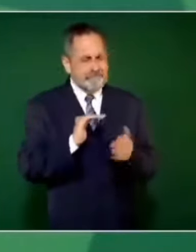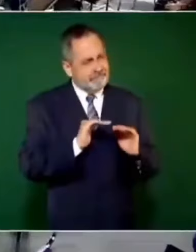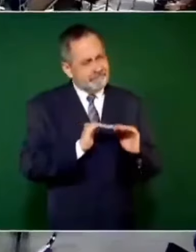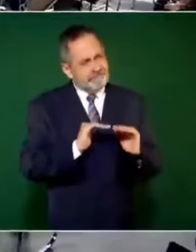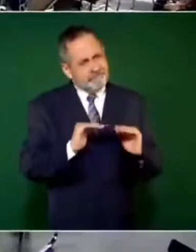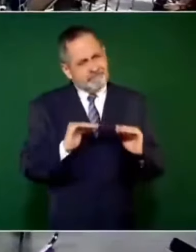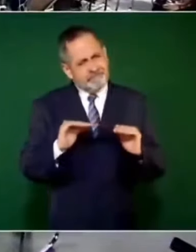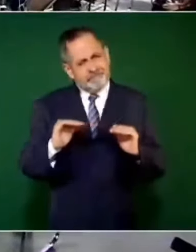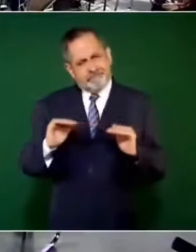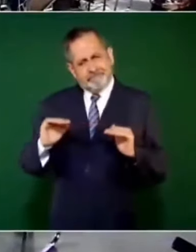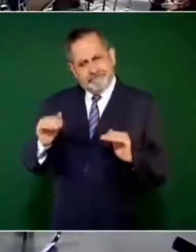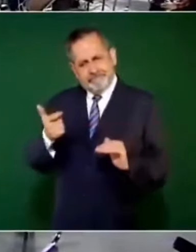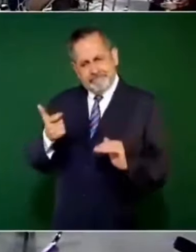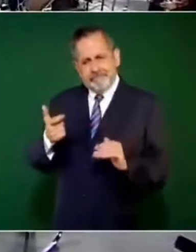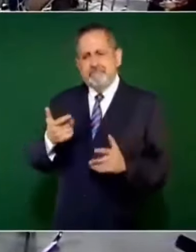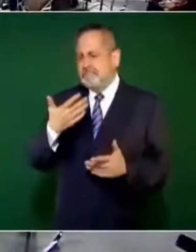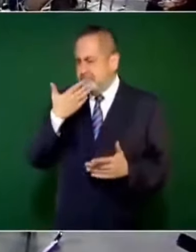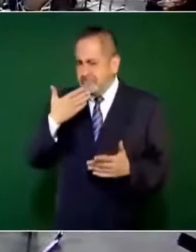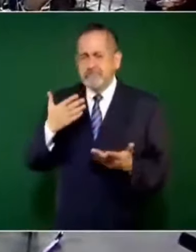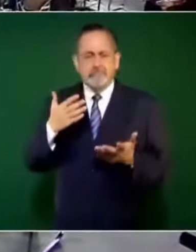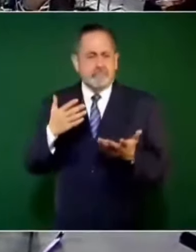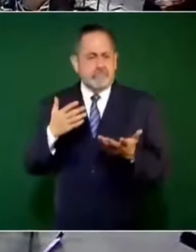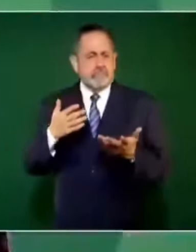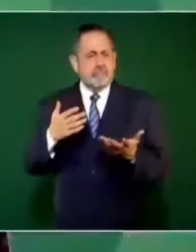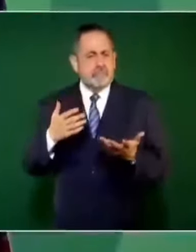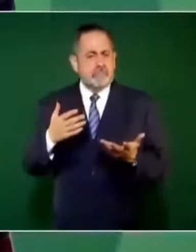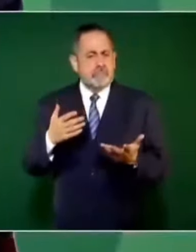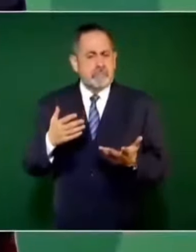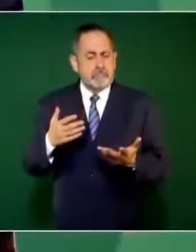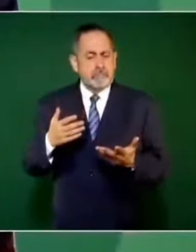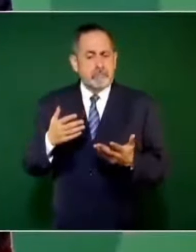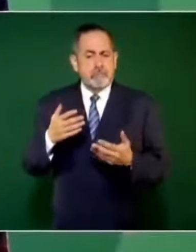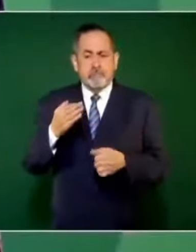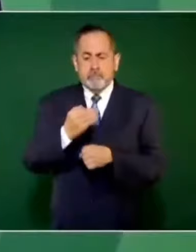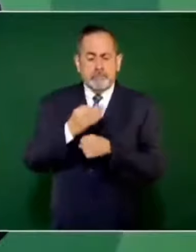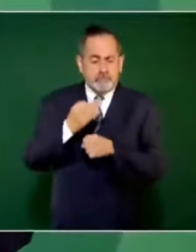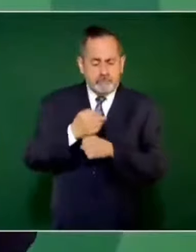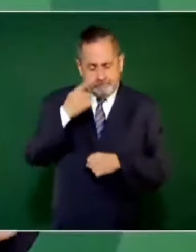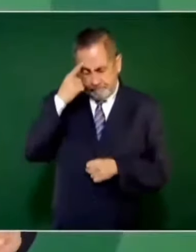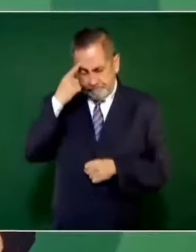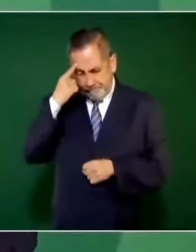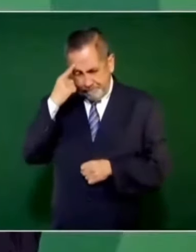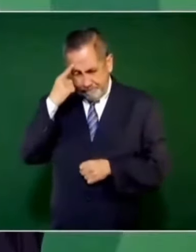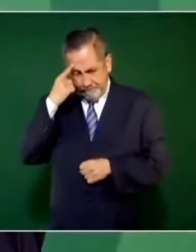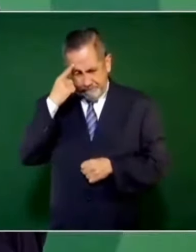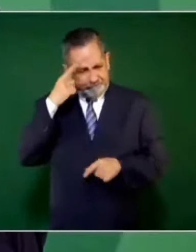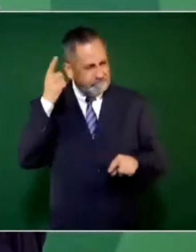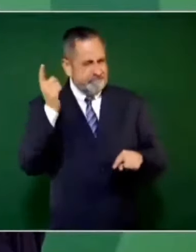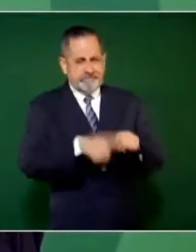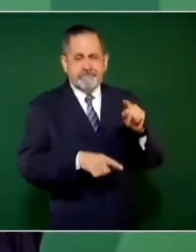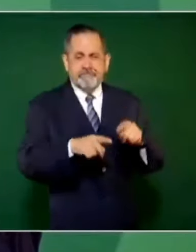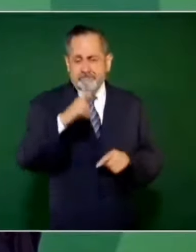destruir el mito,